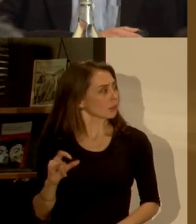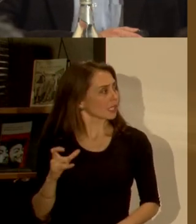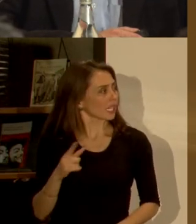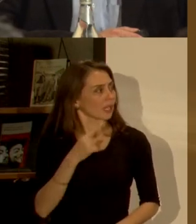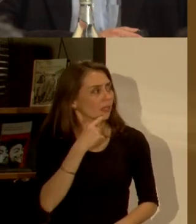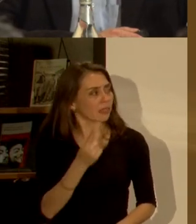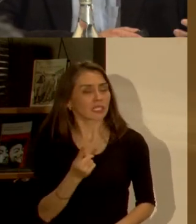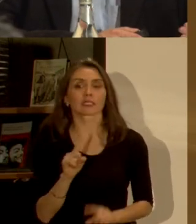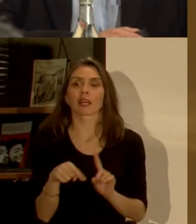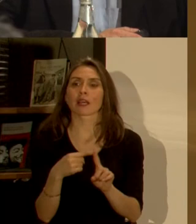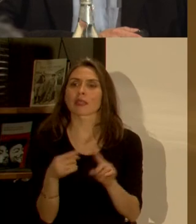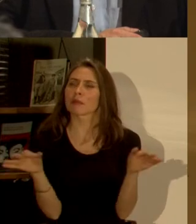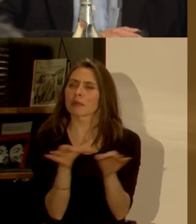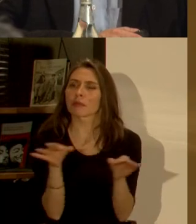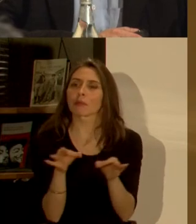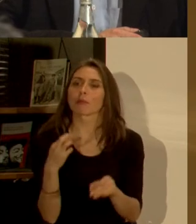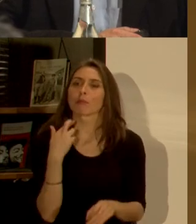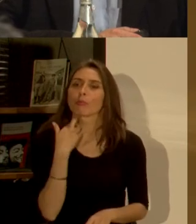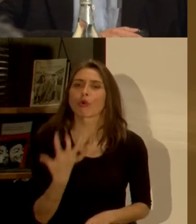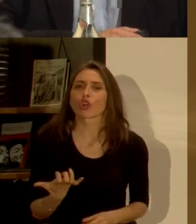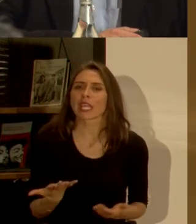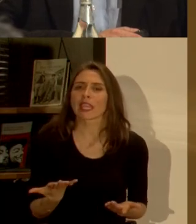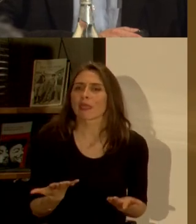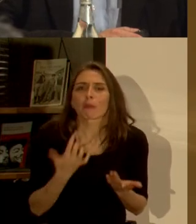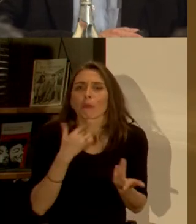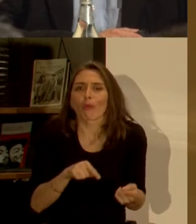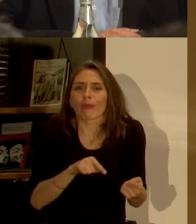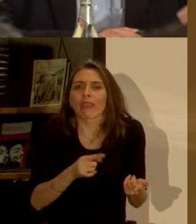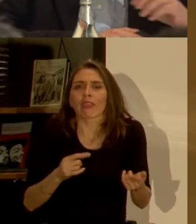pero además explicar por qué se produce esto